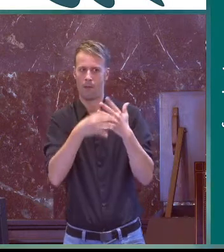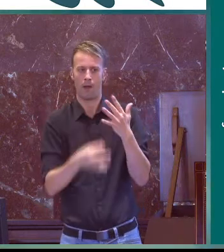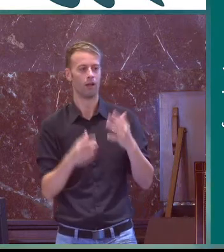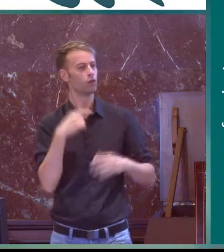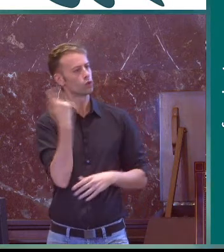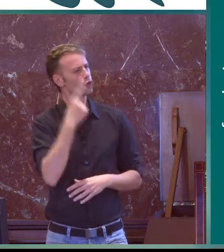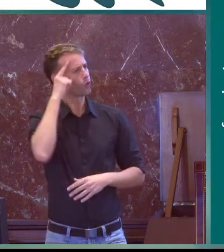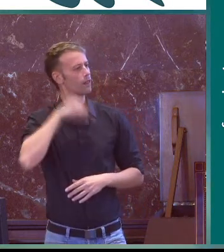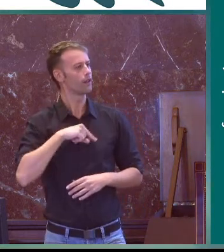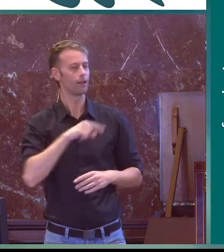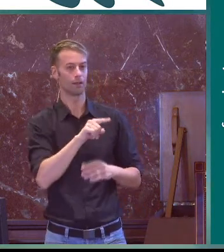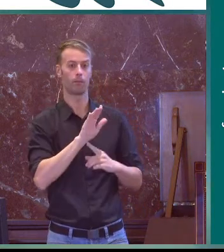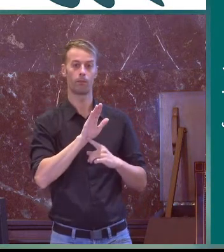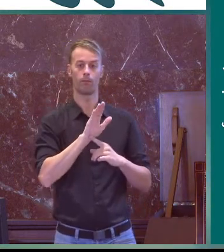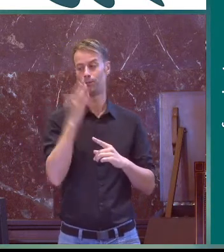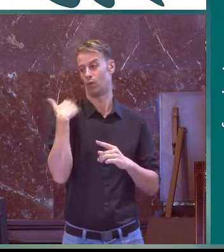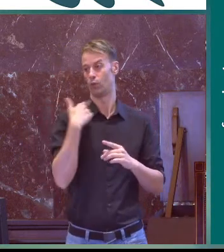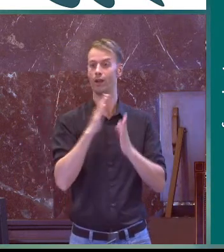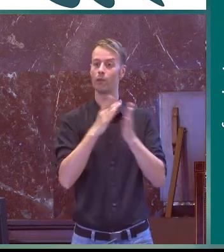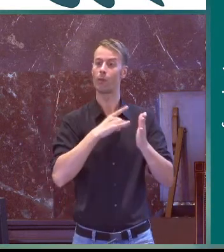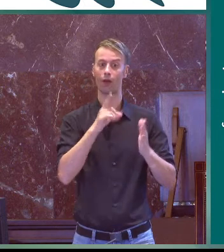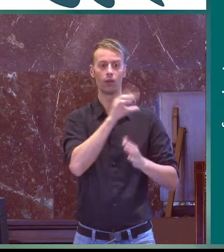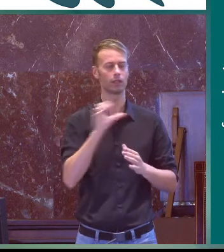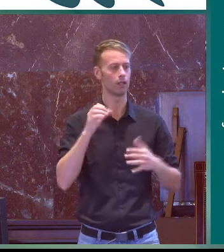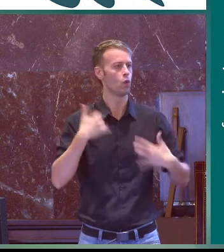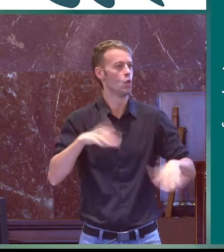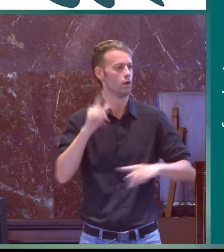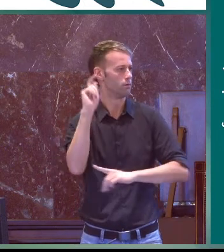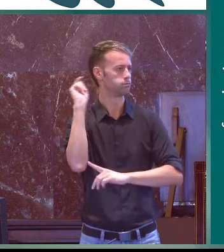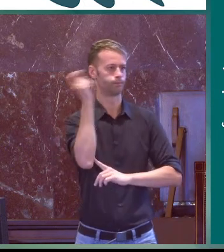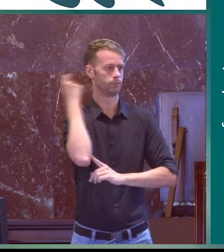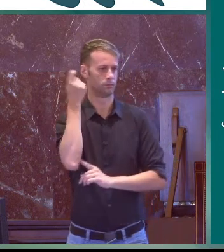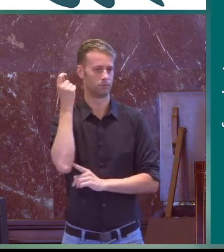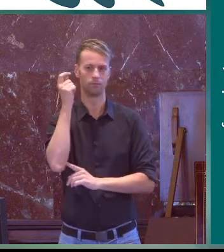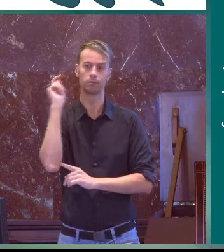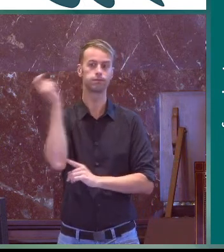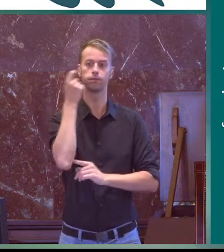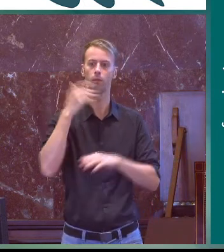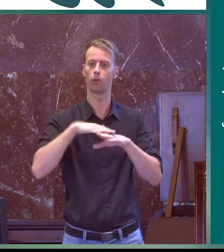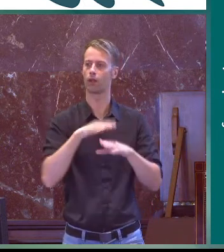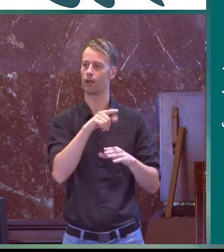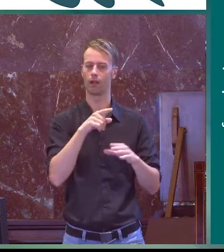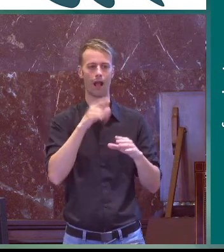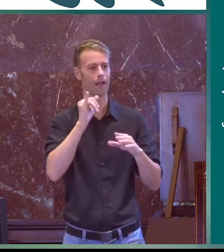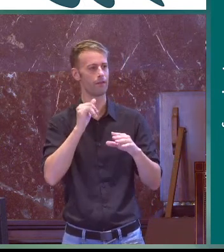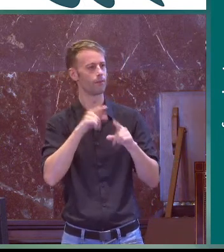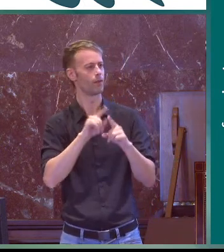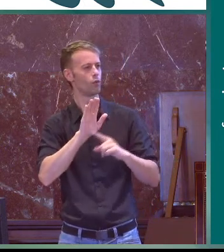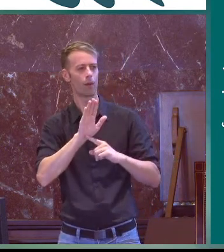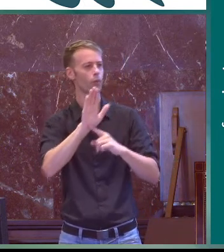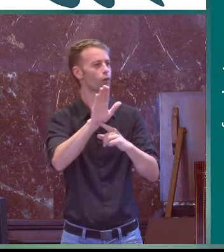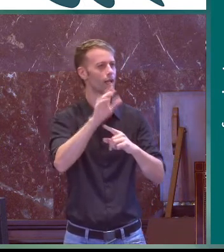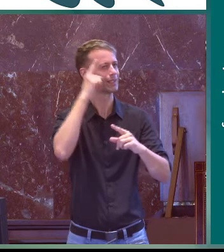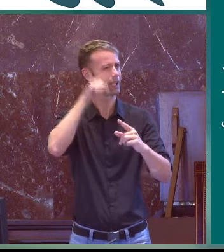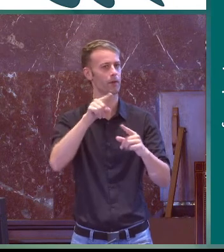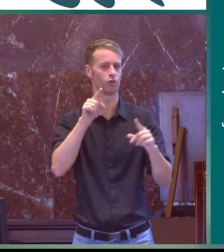qué efectos tiene la forma de enseñar ser conscientes un poco de ello queríamos que eso estuviese plasmado en el libro blanco y creemos que por